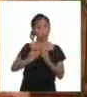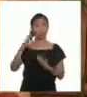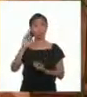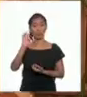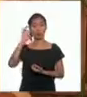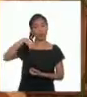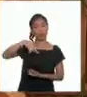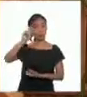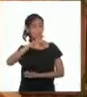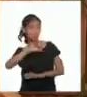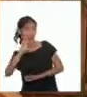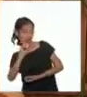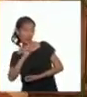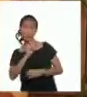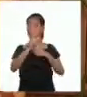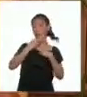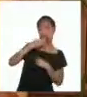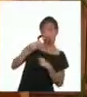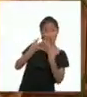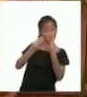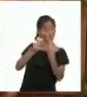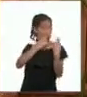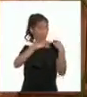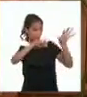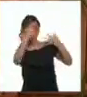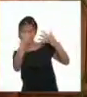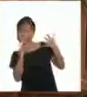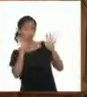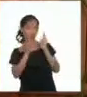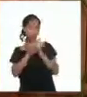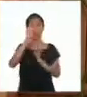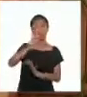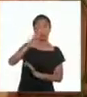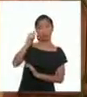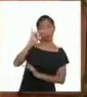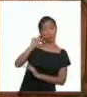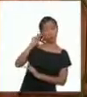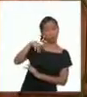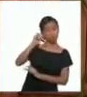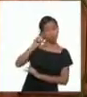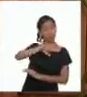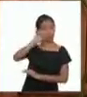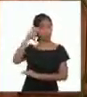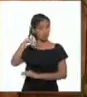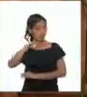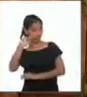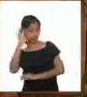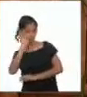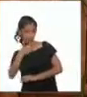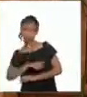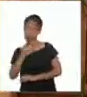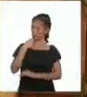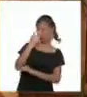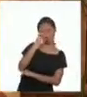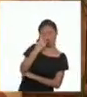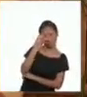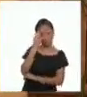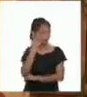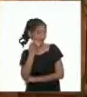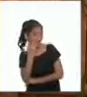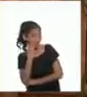patriotas cumplieron un rol importante, como Faustino Sánchez Carrión, por ejemplo. ¡Mmm! ¡Me dio curiosidad por